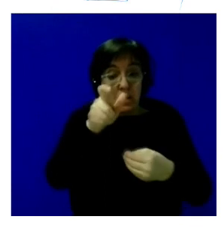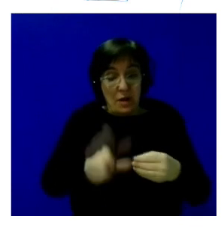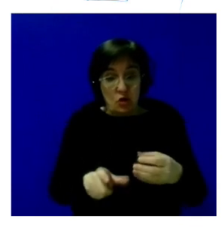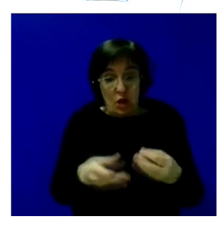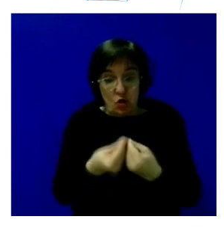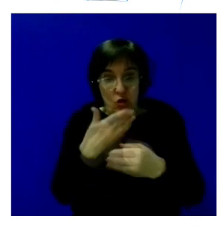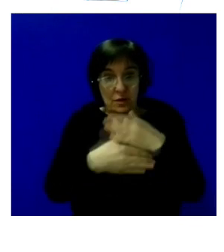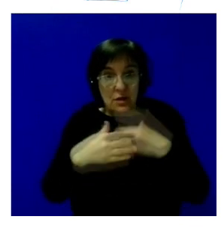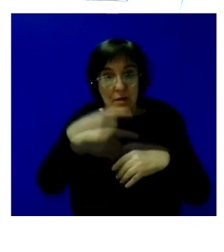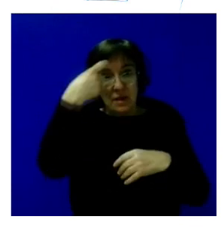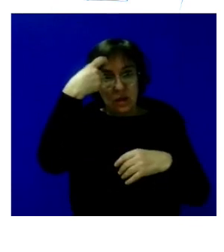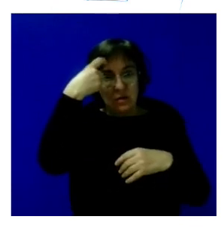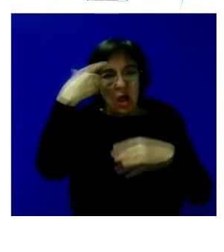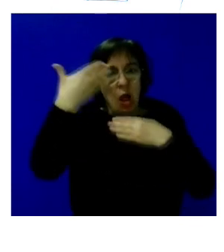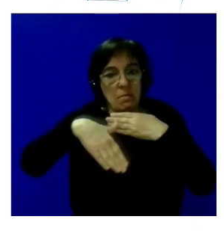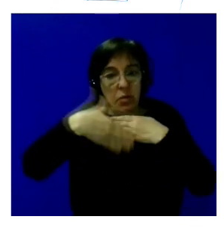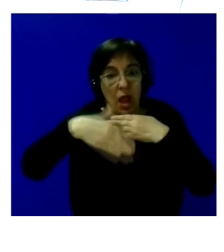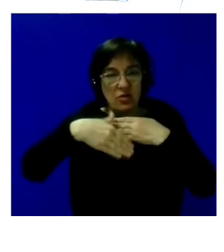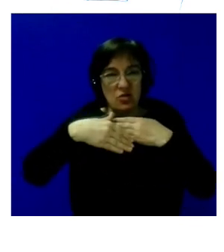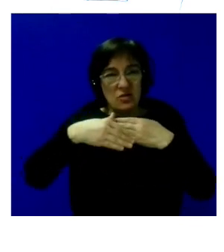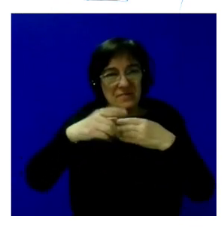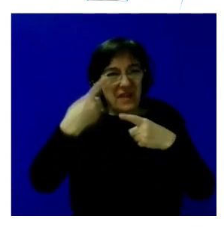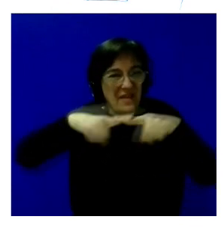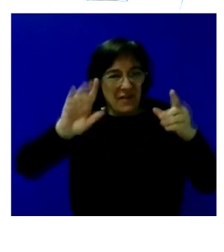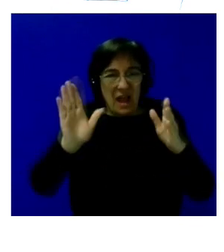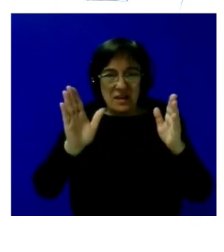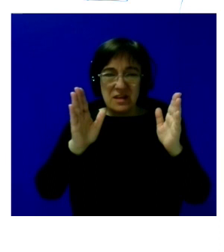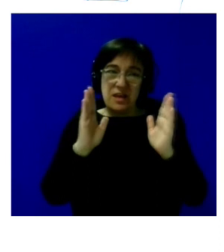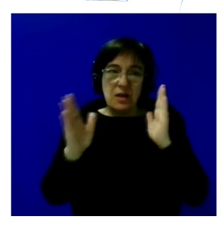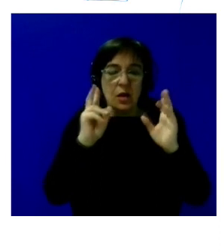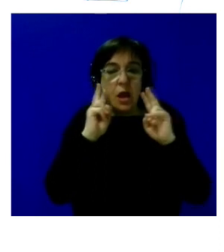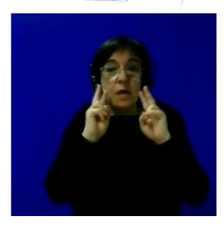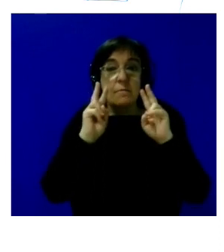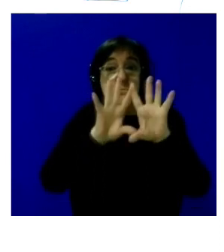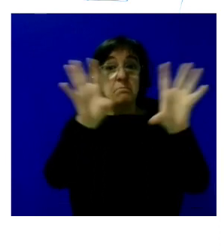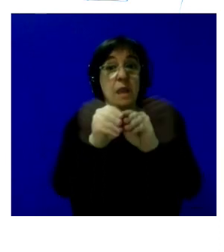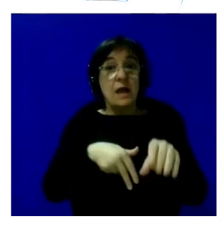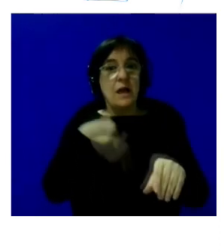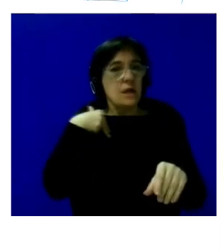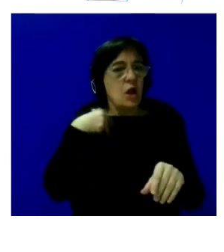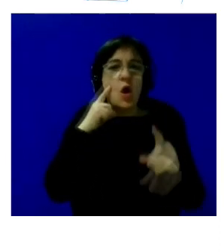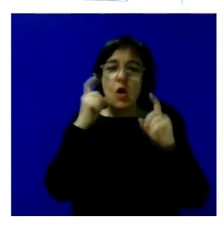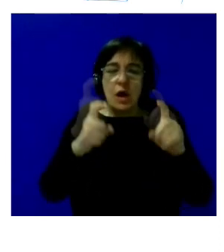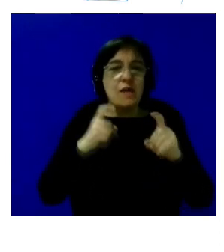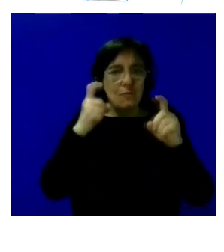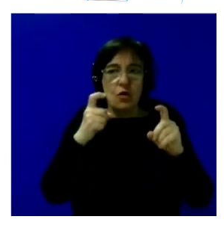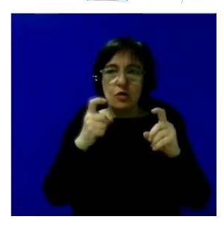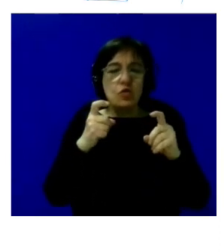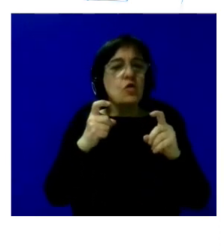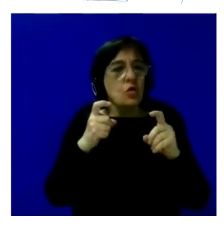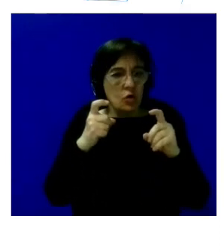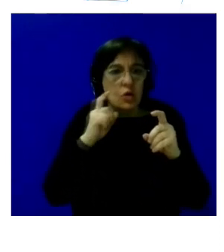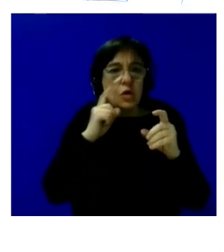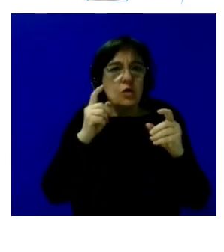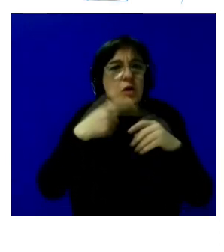discapacidad intelectual y los plazos corren de otra manera pero con una visión global ha sido un esfuerzo enorme y ha sido una